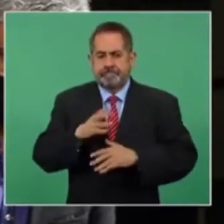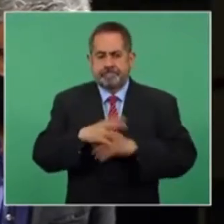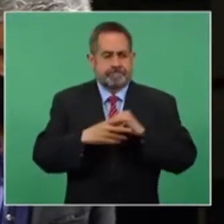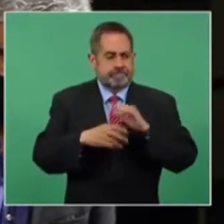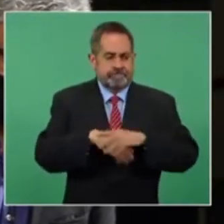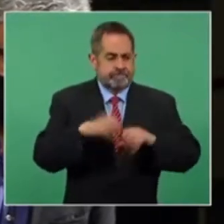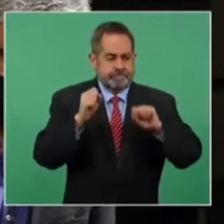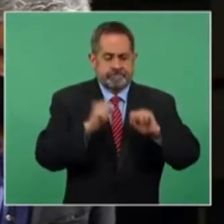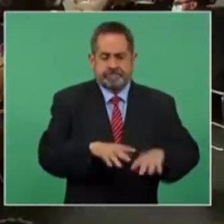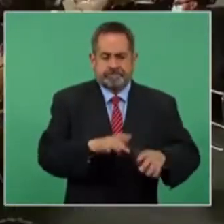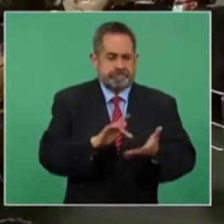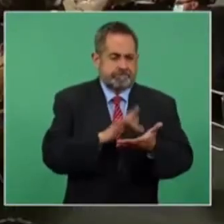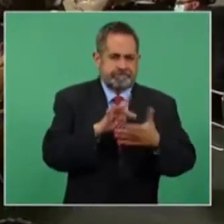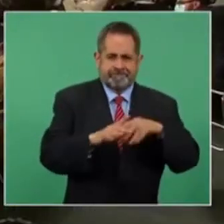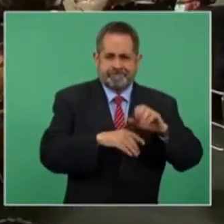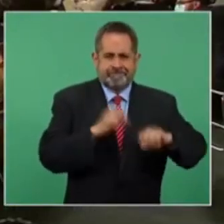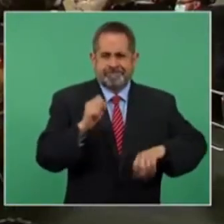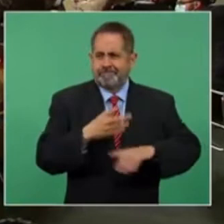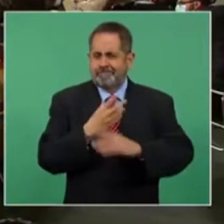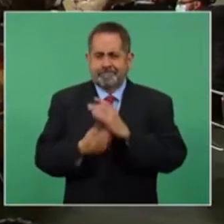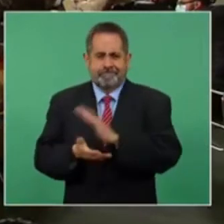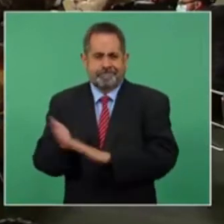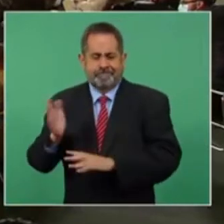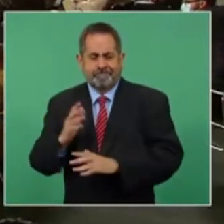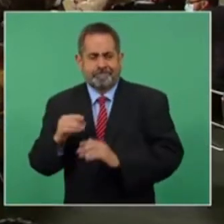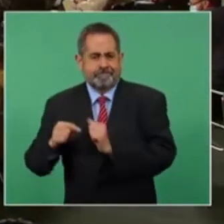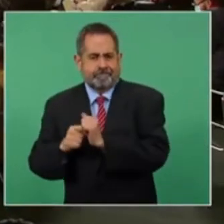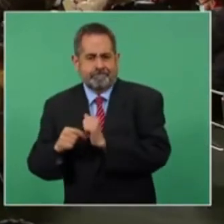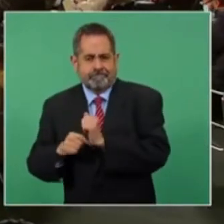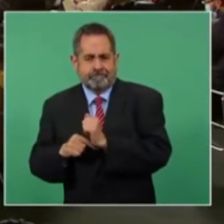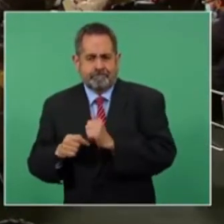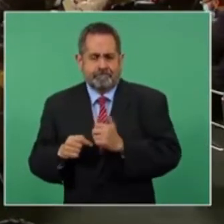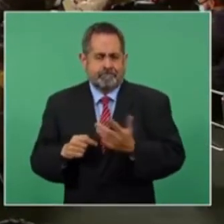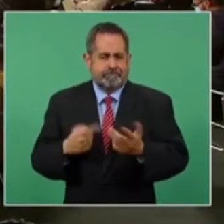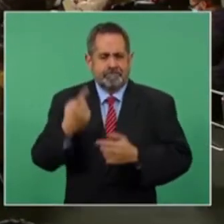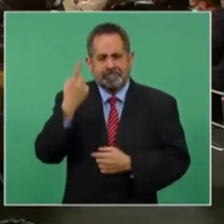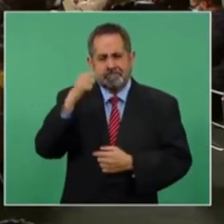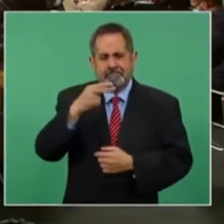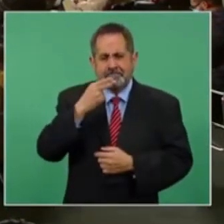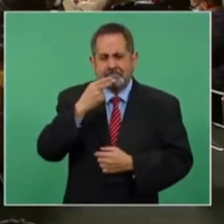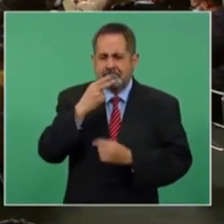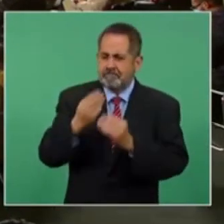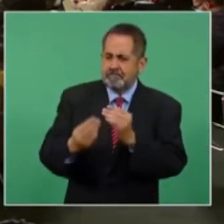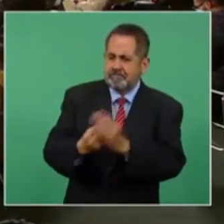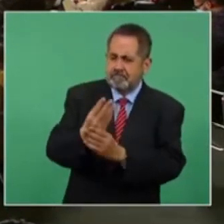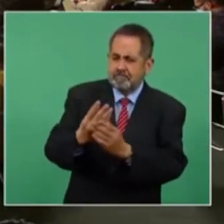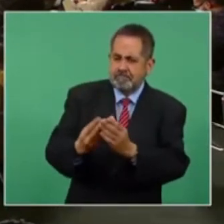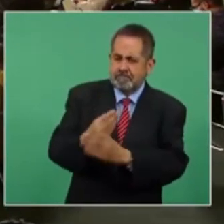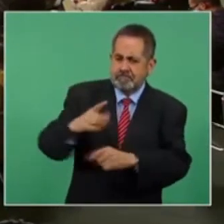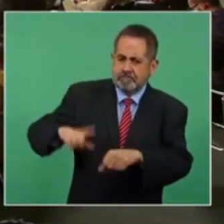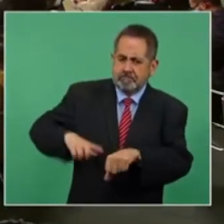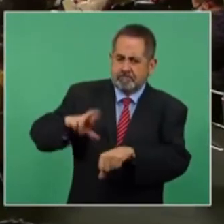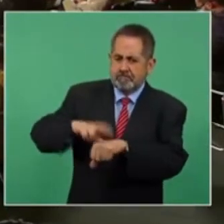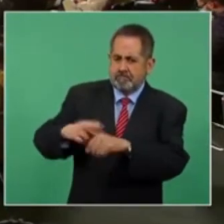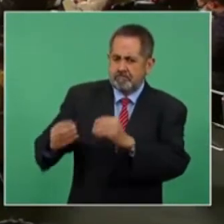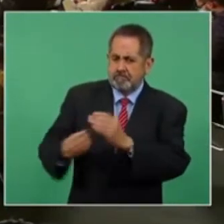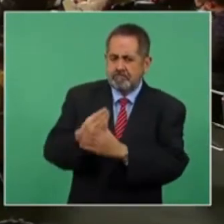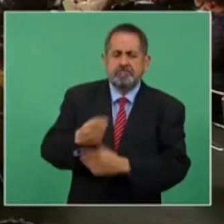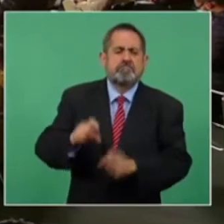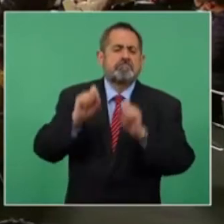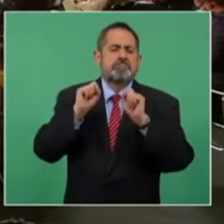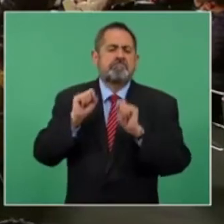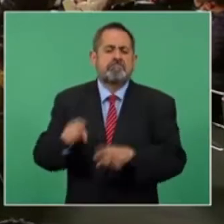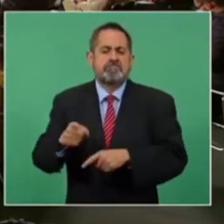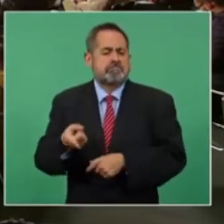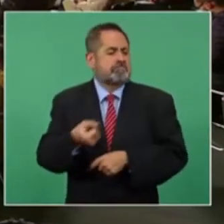dispositivo. Y la otra, ¿de qué sirve que entren nuevos gobiernos si van a seguir los mismos